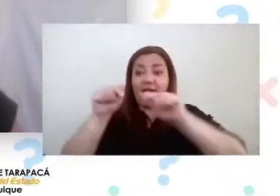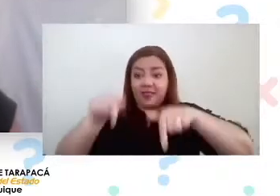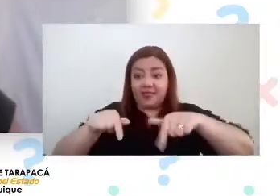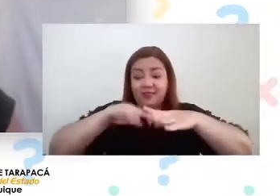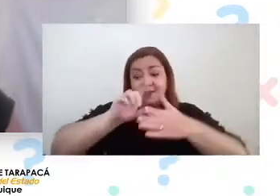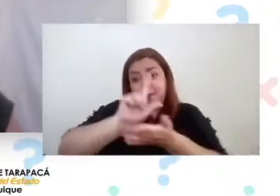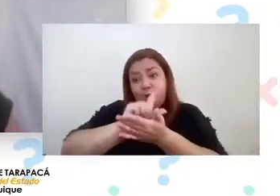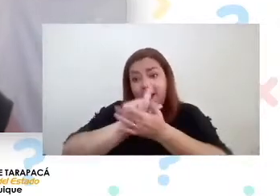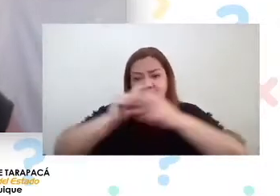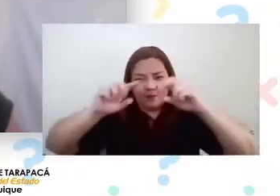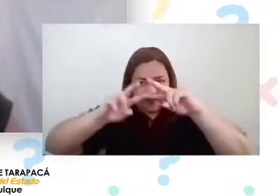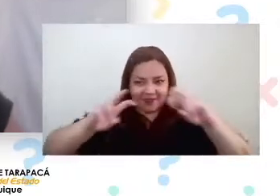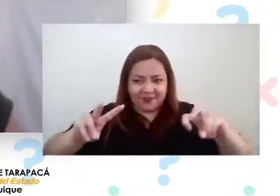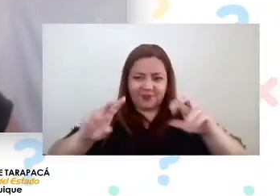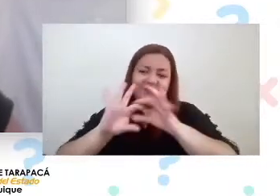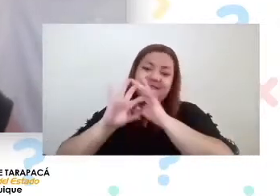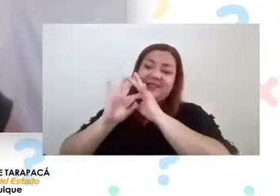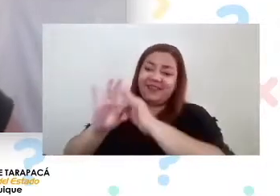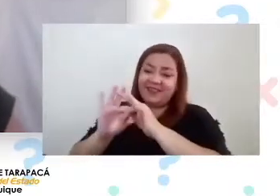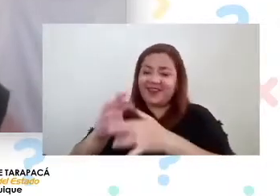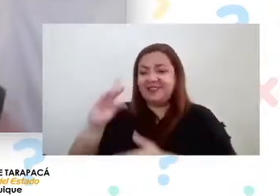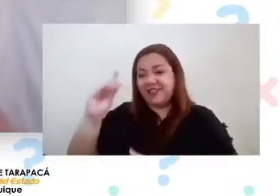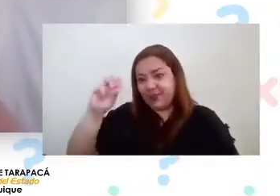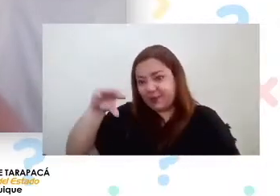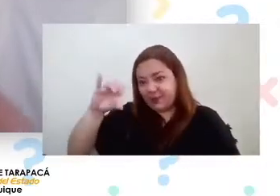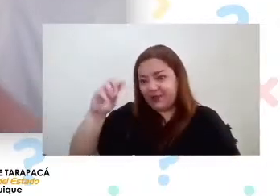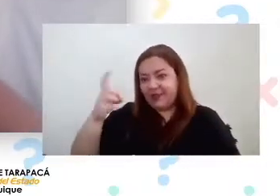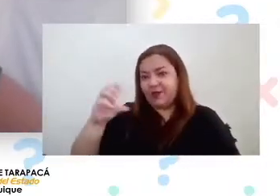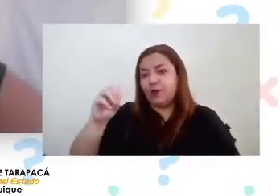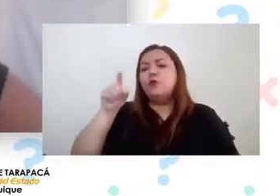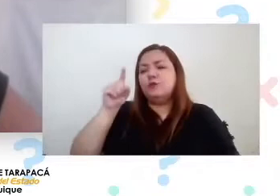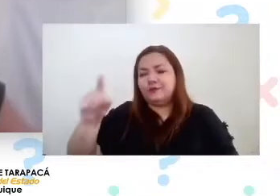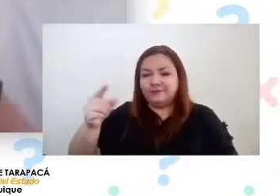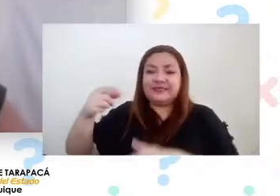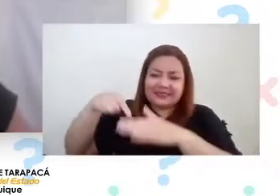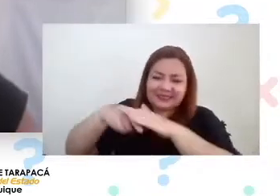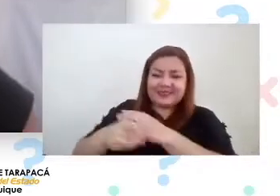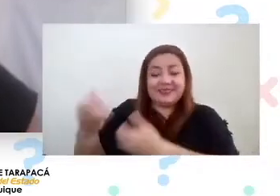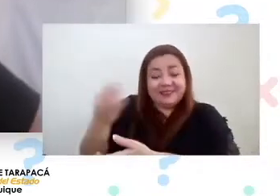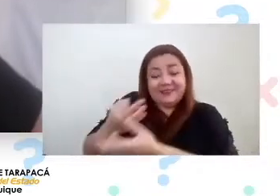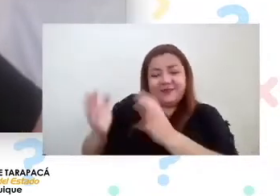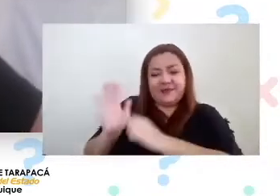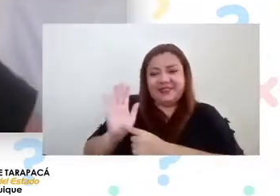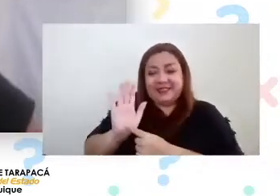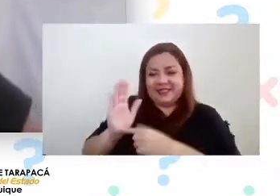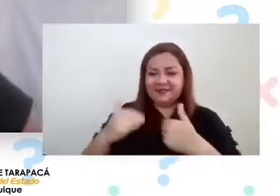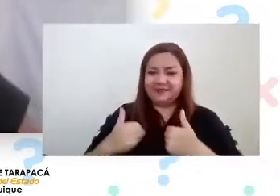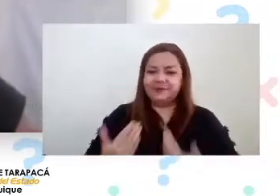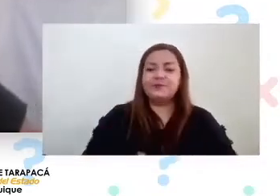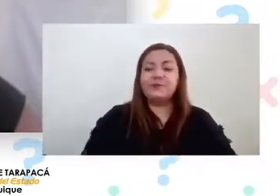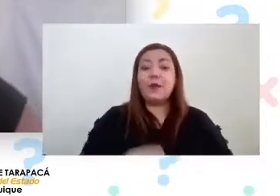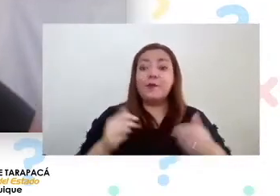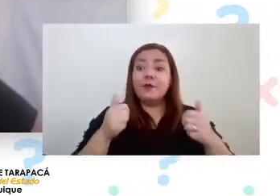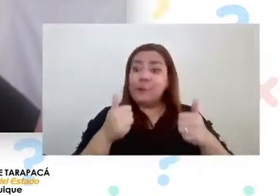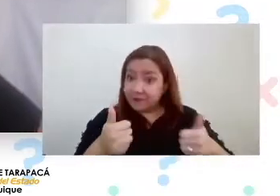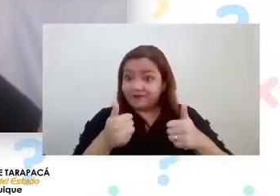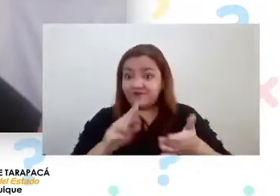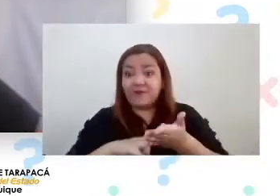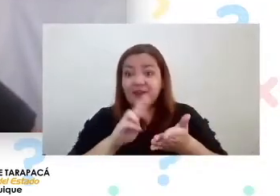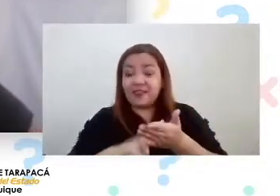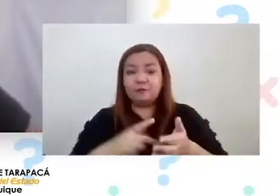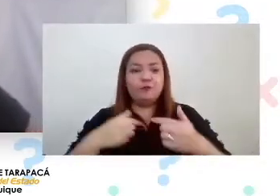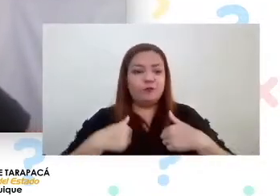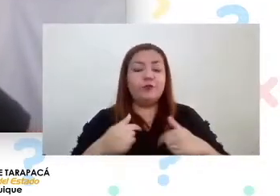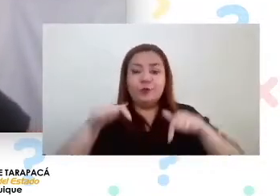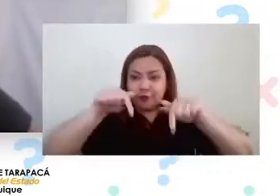Muchas gracias, Domingo, por la introducción. Y bueno, efectivamente, me encuentro desde esta estación,